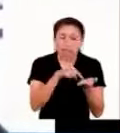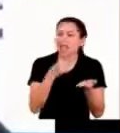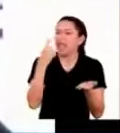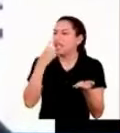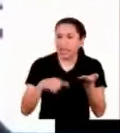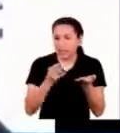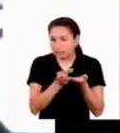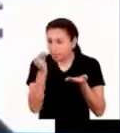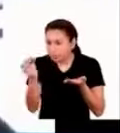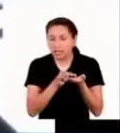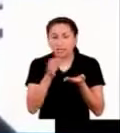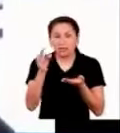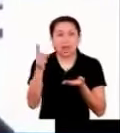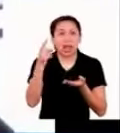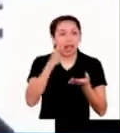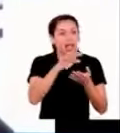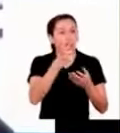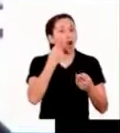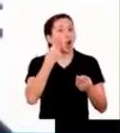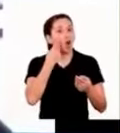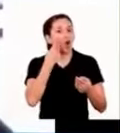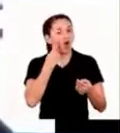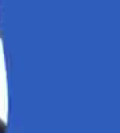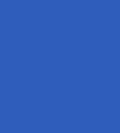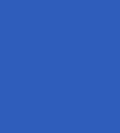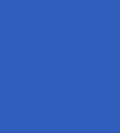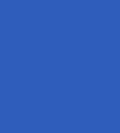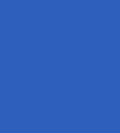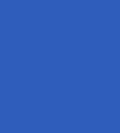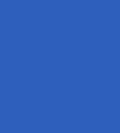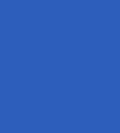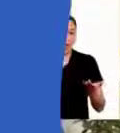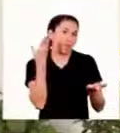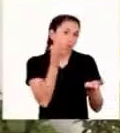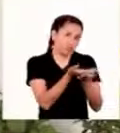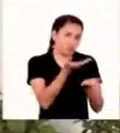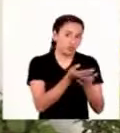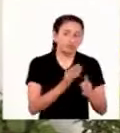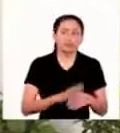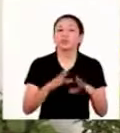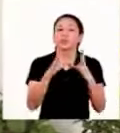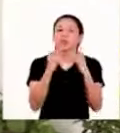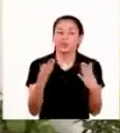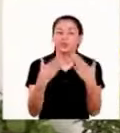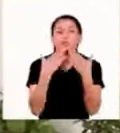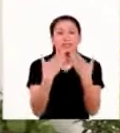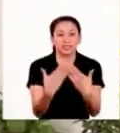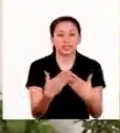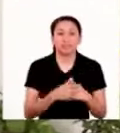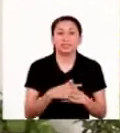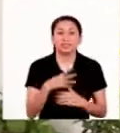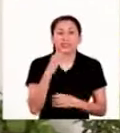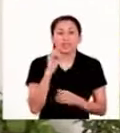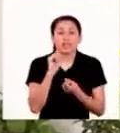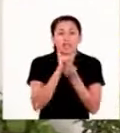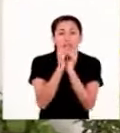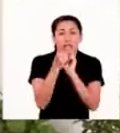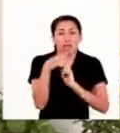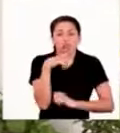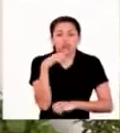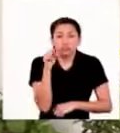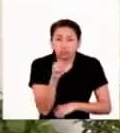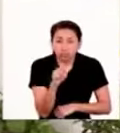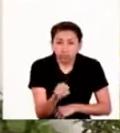elementos alternativos que ellos conozcan y también propongan muchas gracias envejecer